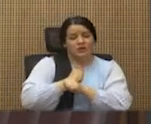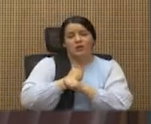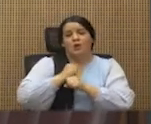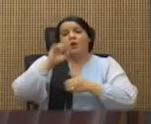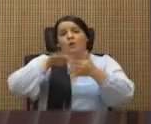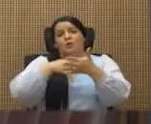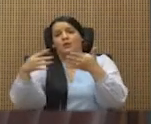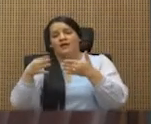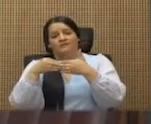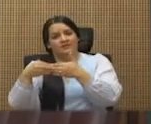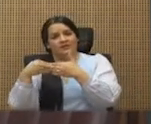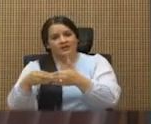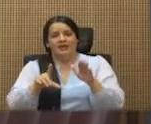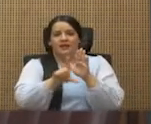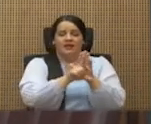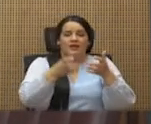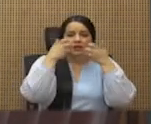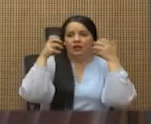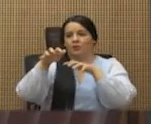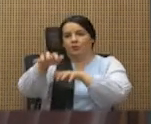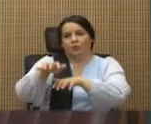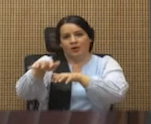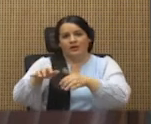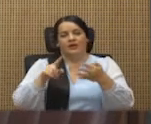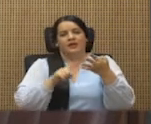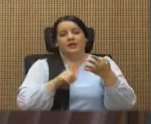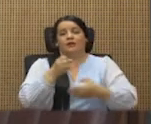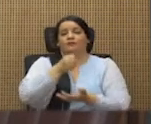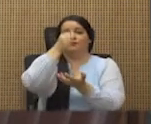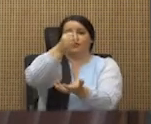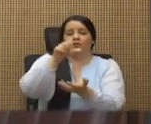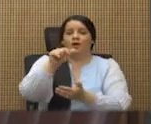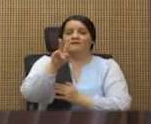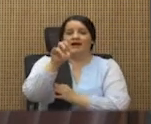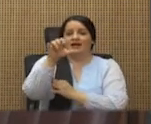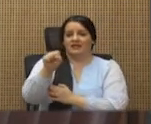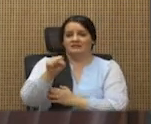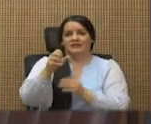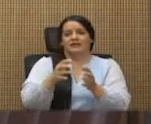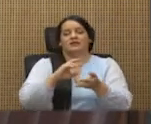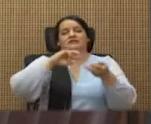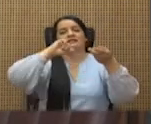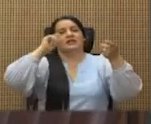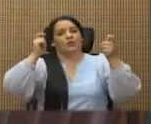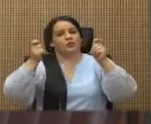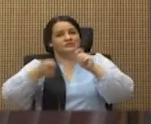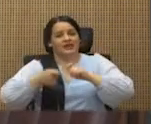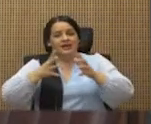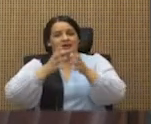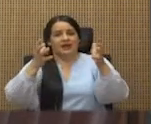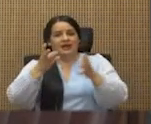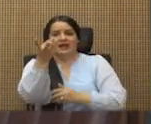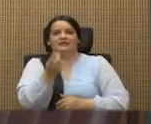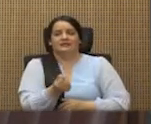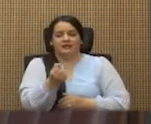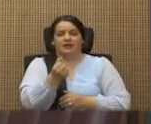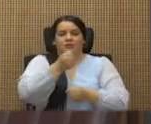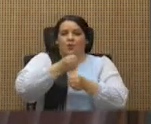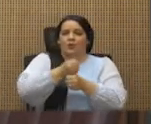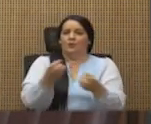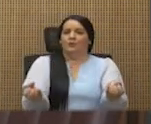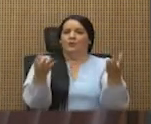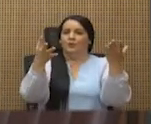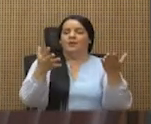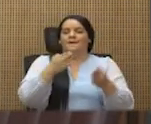la ley Jaguar y el fondo de avales que se traducirán en gran cantidad de obra pública, una mejora sustancial en la calidad de vida de los